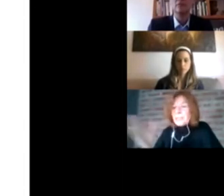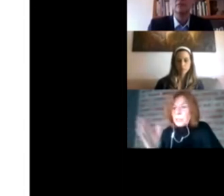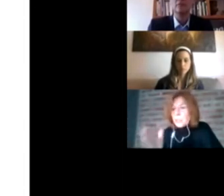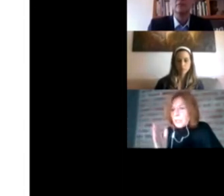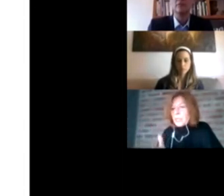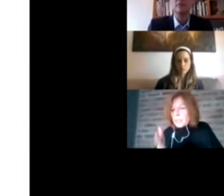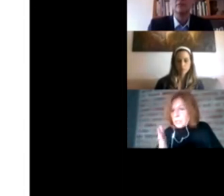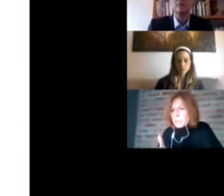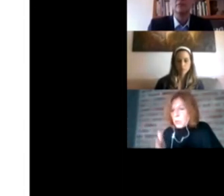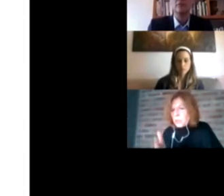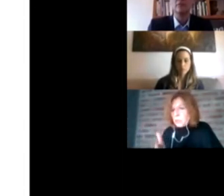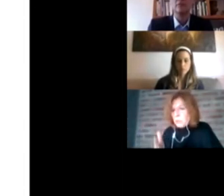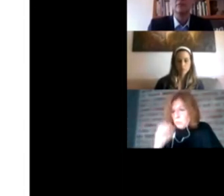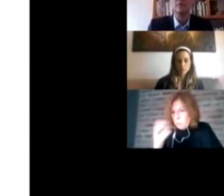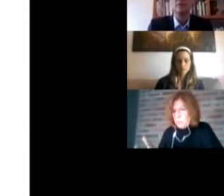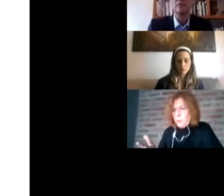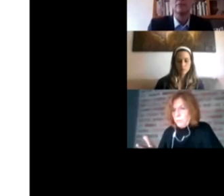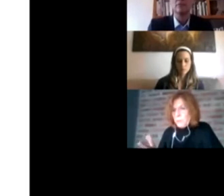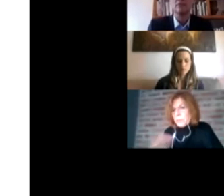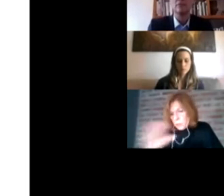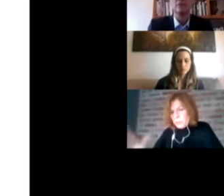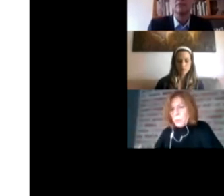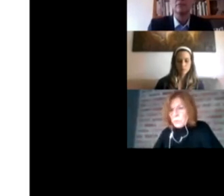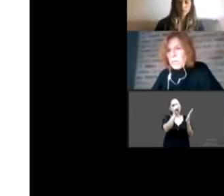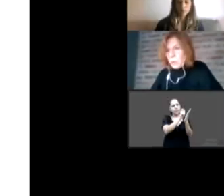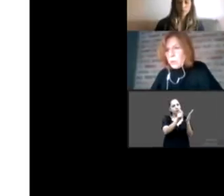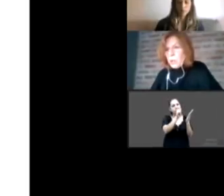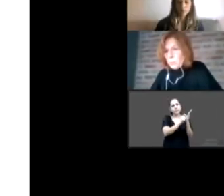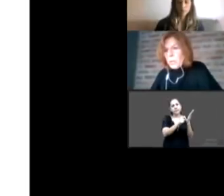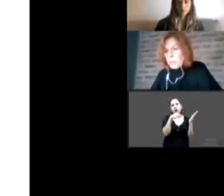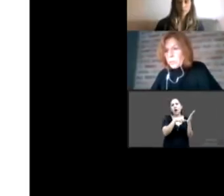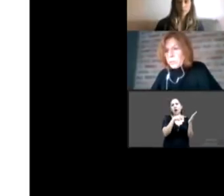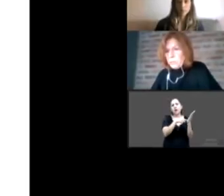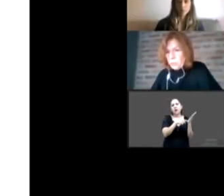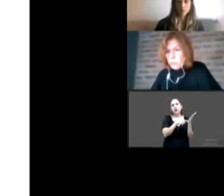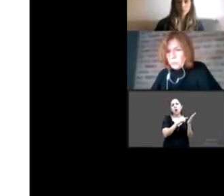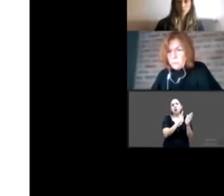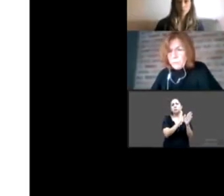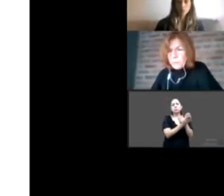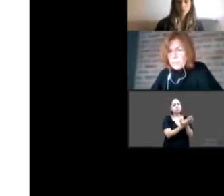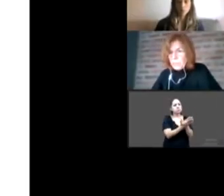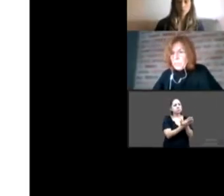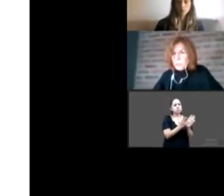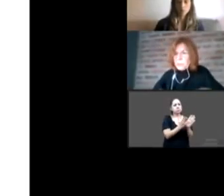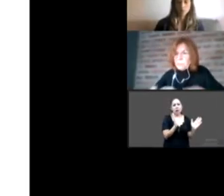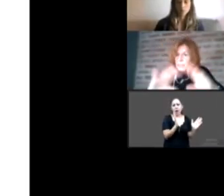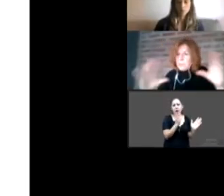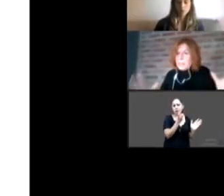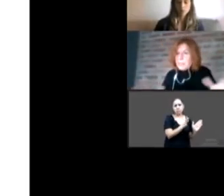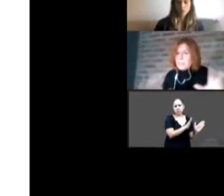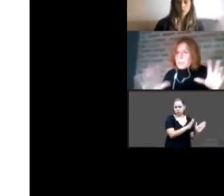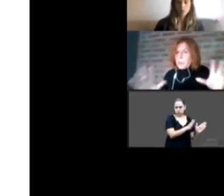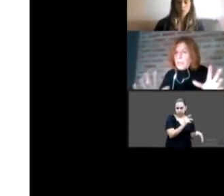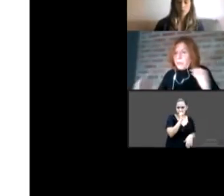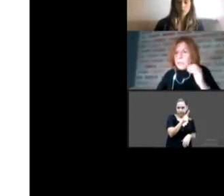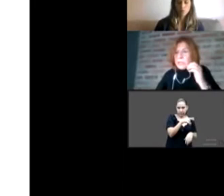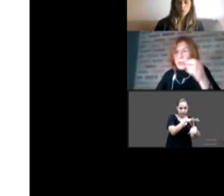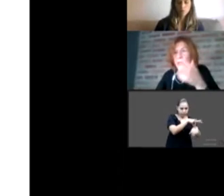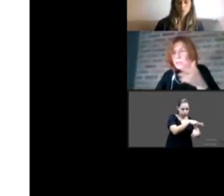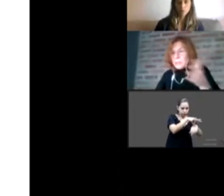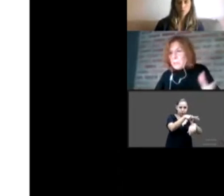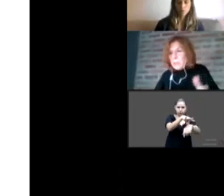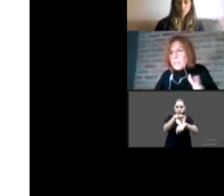manual, sino que está en ejercicio en este momento en México. Seguramente Wenceslao pueda darnos ejemplo de esto. Entonces, básicamente, estas son las